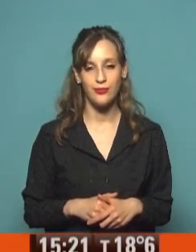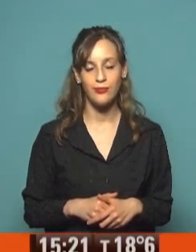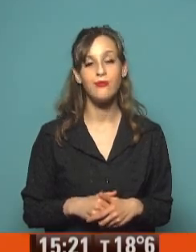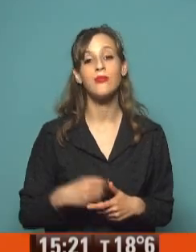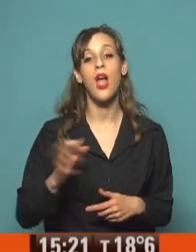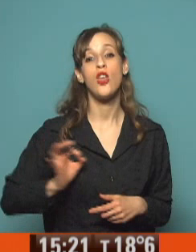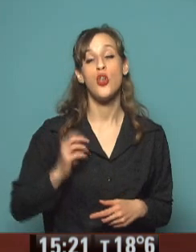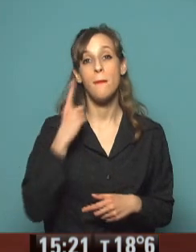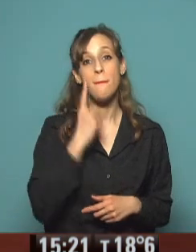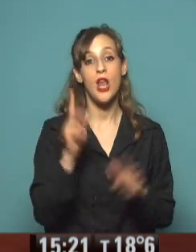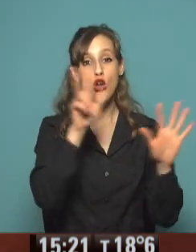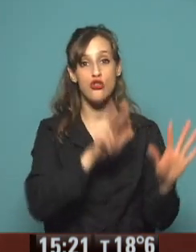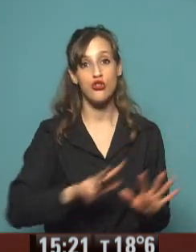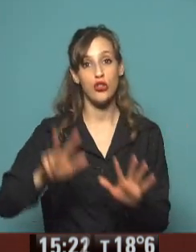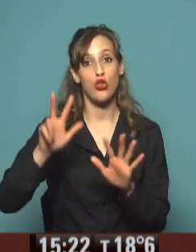Salta 1810.